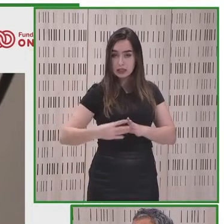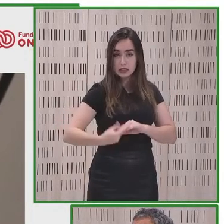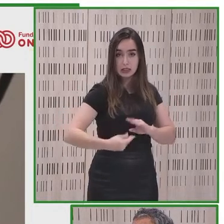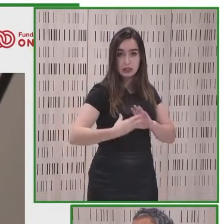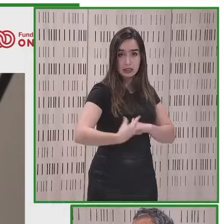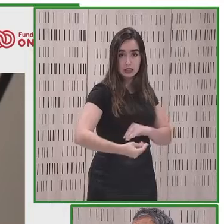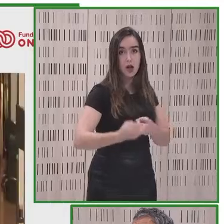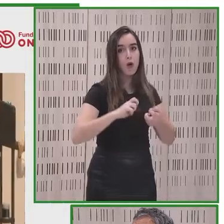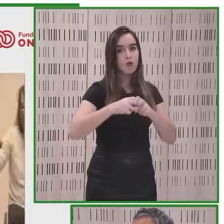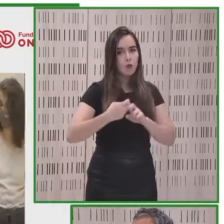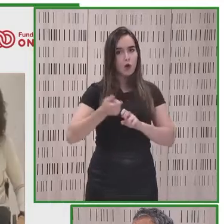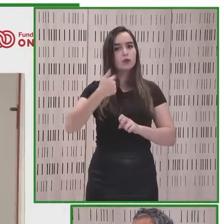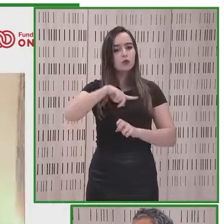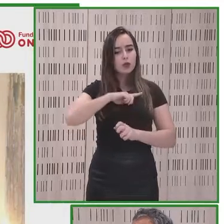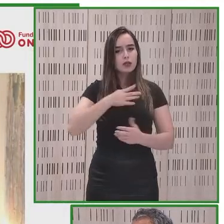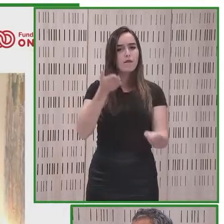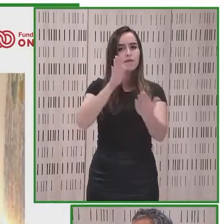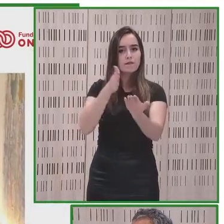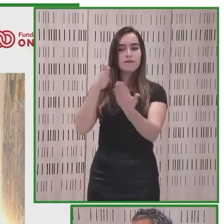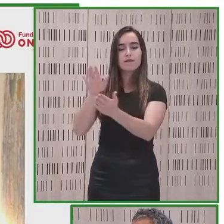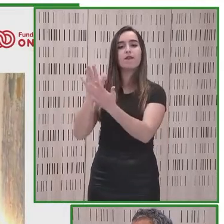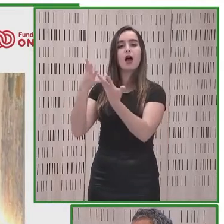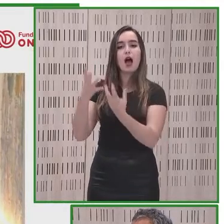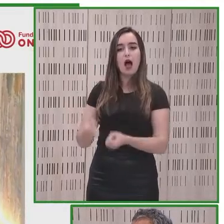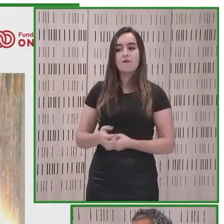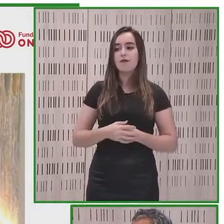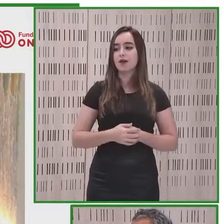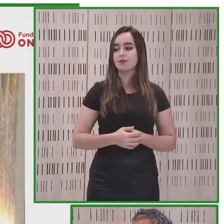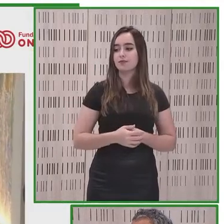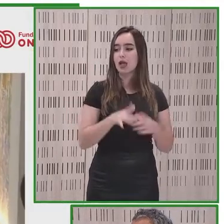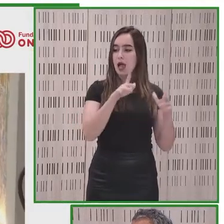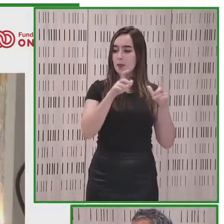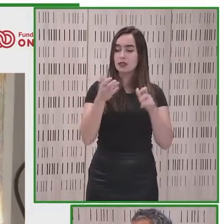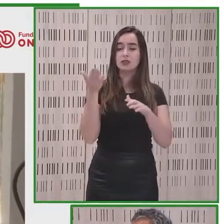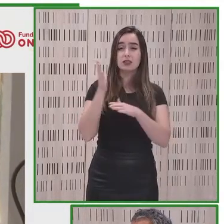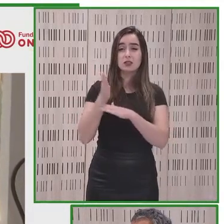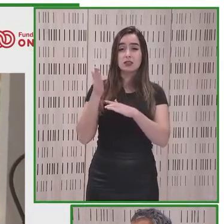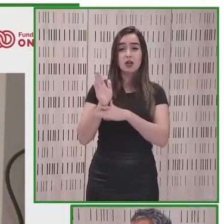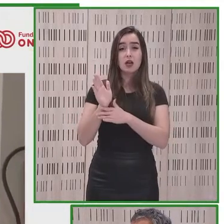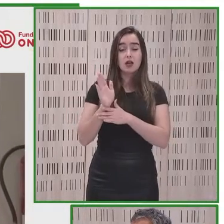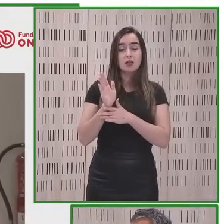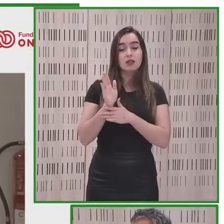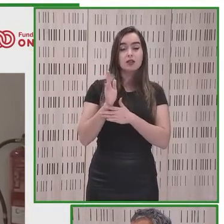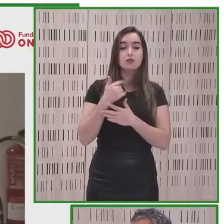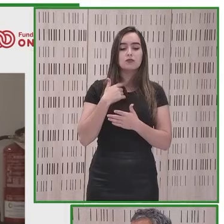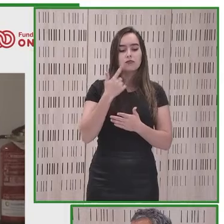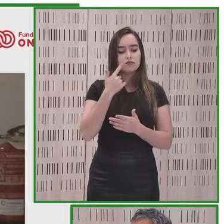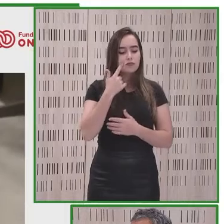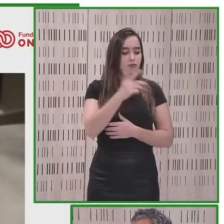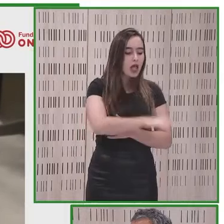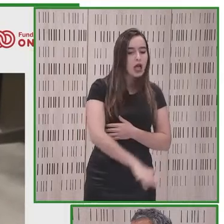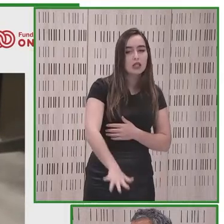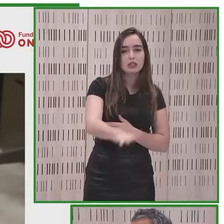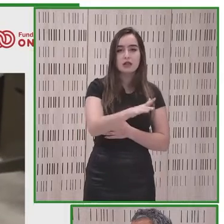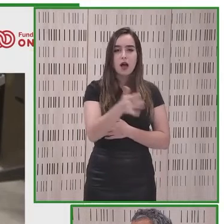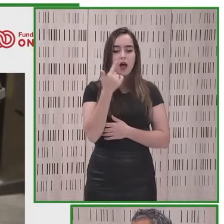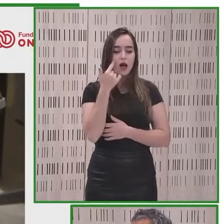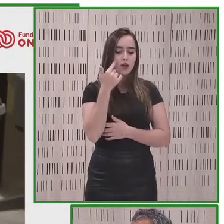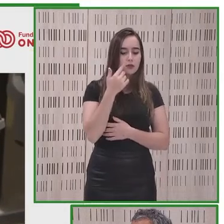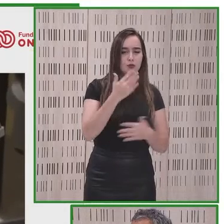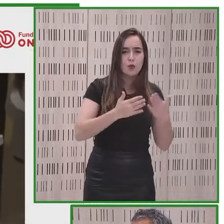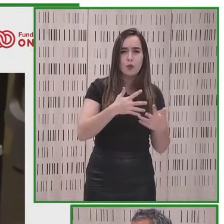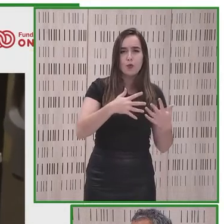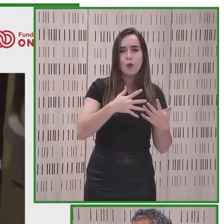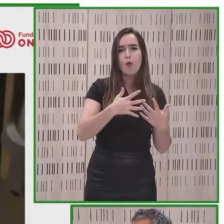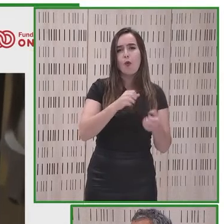de los retos a los que nos hemos enfrentado estas imágenes muestran las pruebas realizadas con el robot en nuestras instalaciones de espacia gracias a la